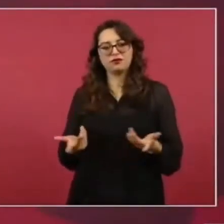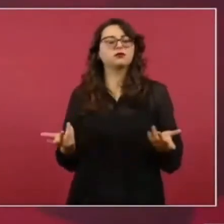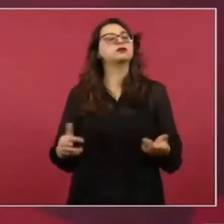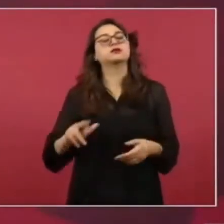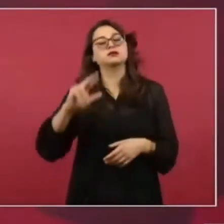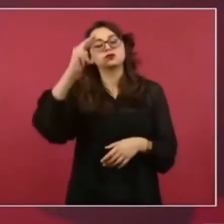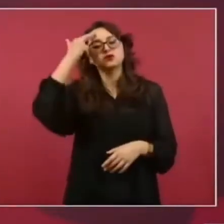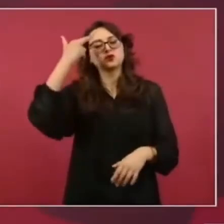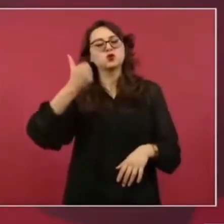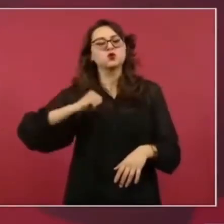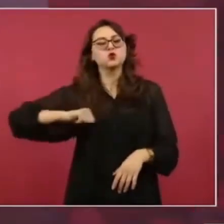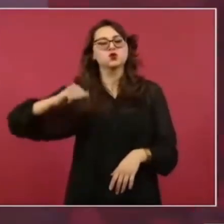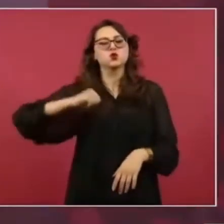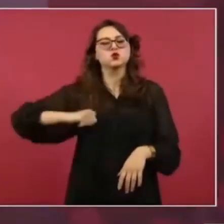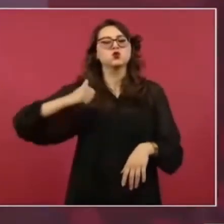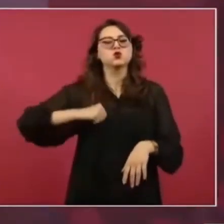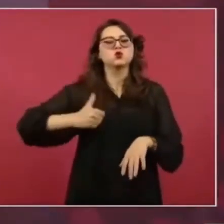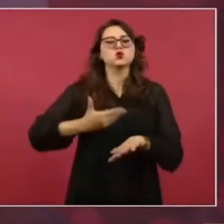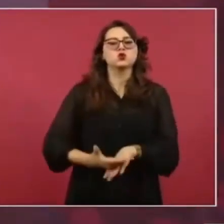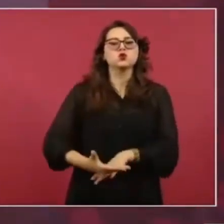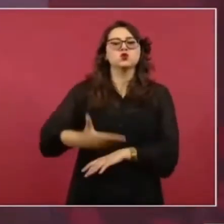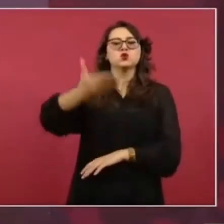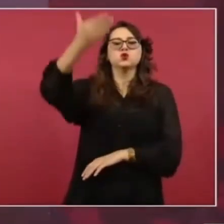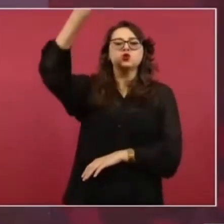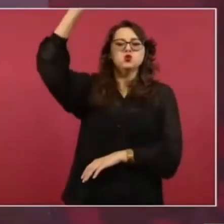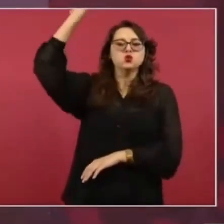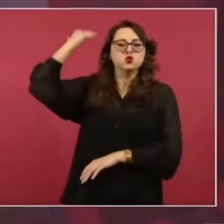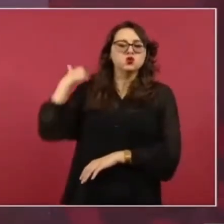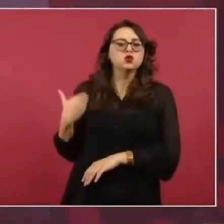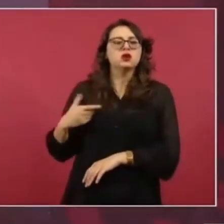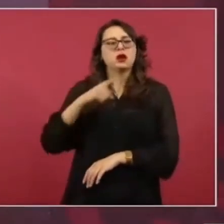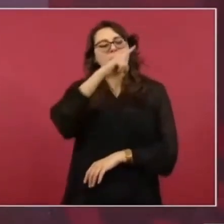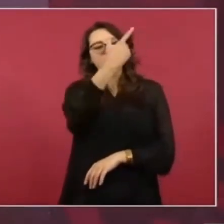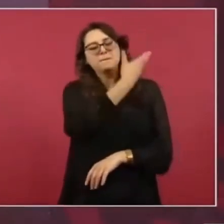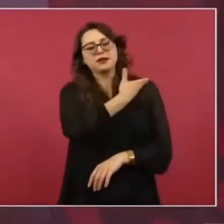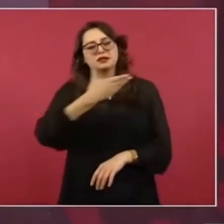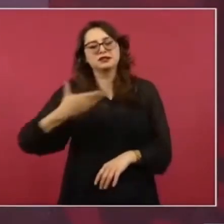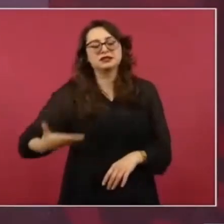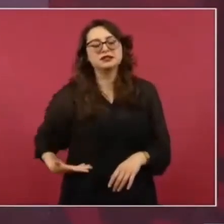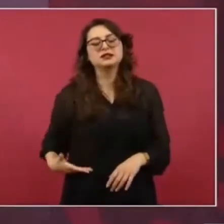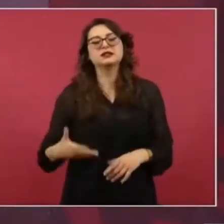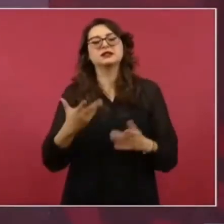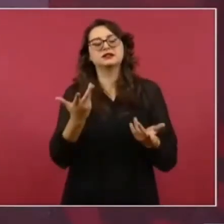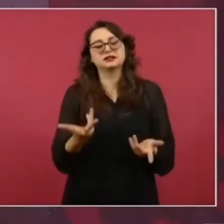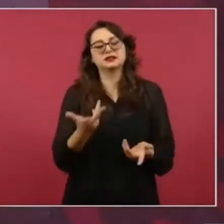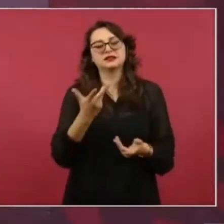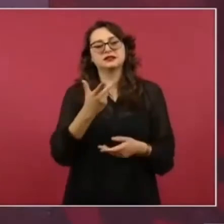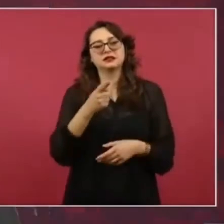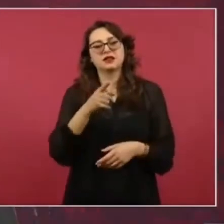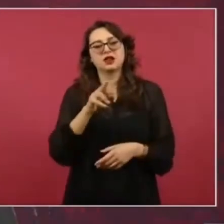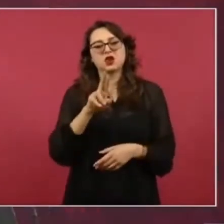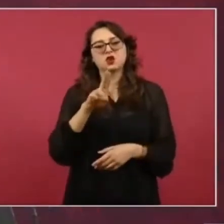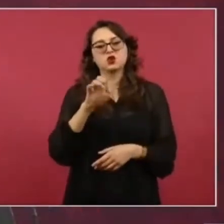presidente de Estados Unidos. ¿Qué mantuvo una política de buena vecindad?